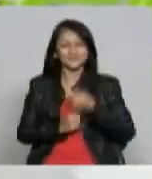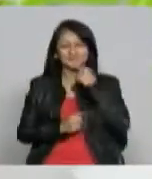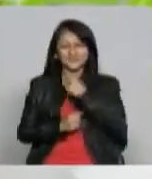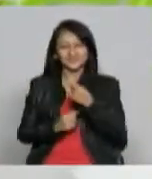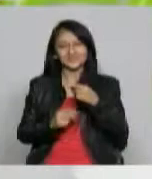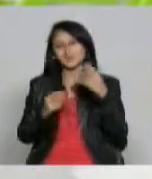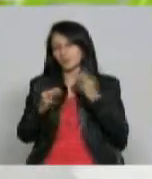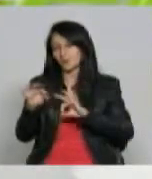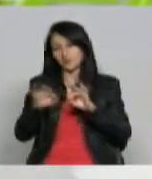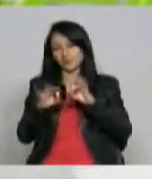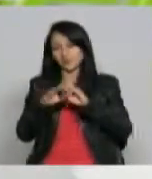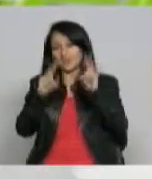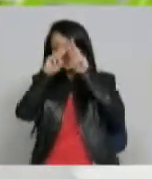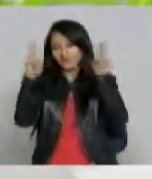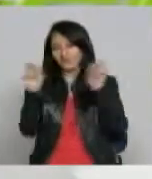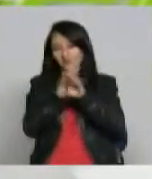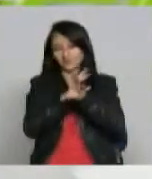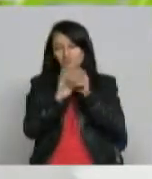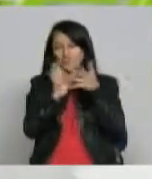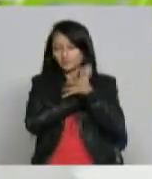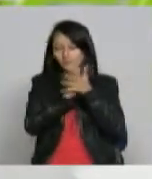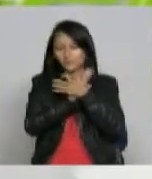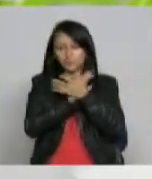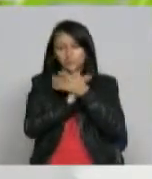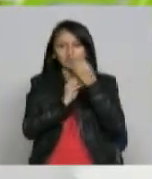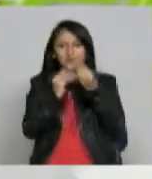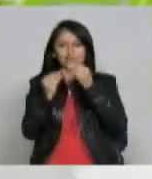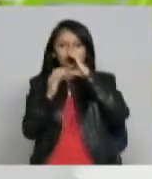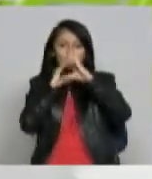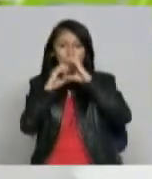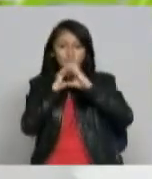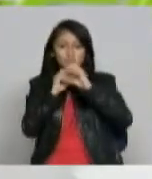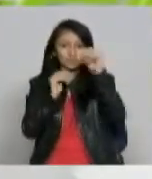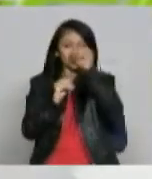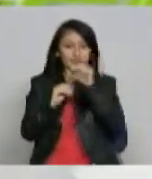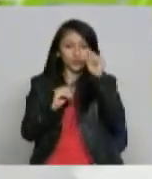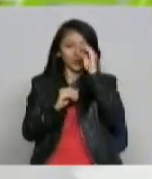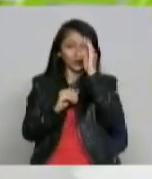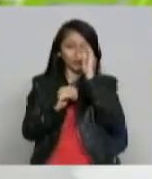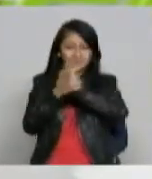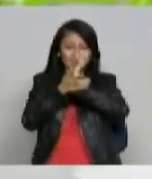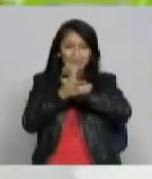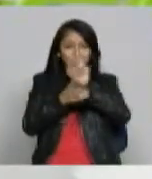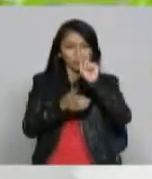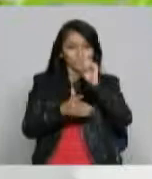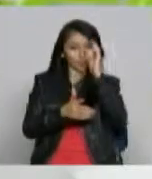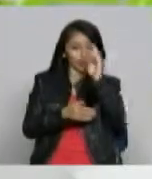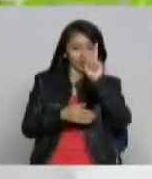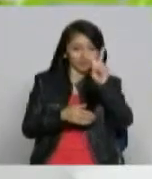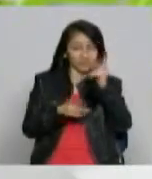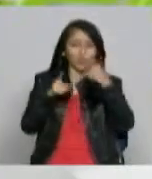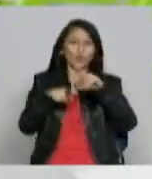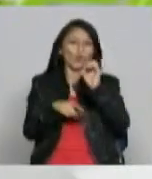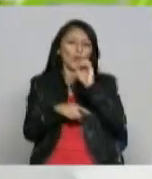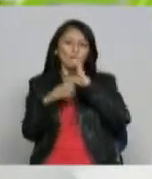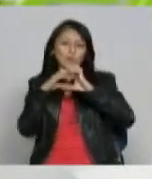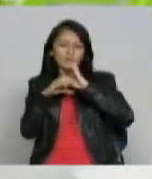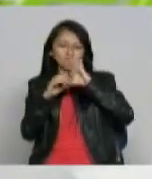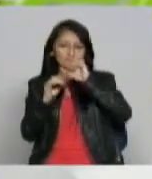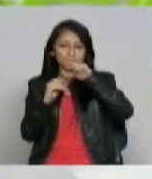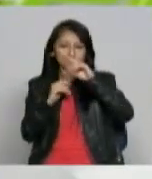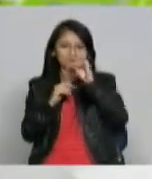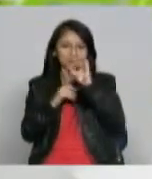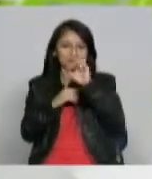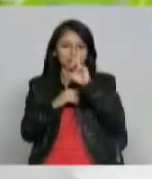Correos electrónicos es la parte más sencilla es comunicaciones arroba telecafé.tv o comunicación interna arroba telecafé